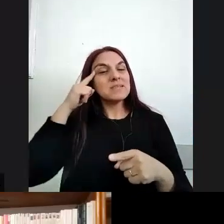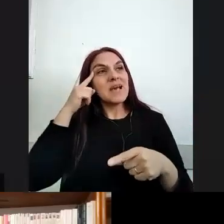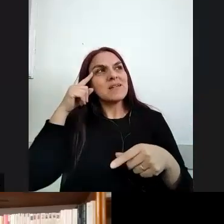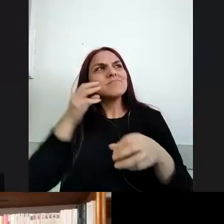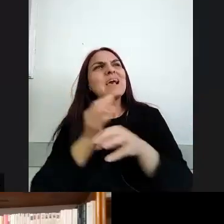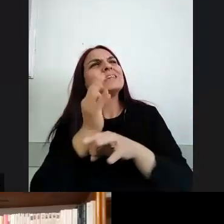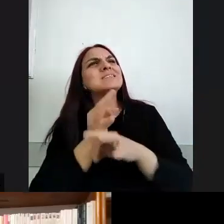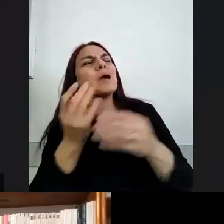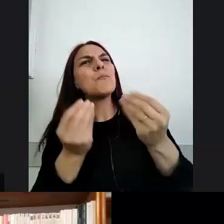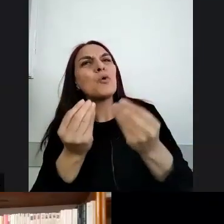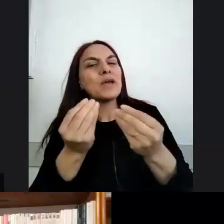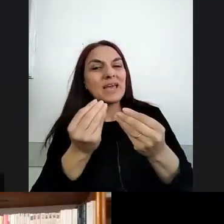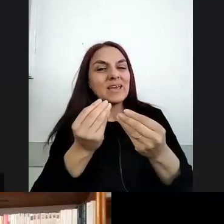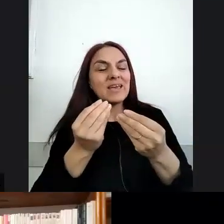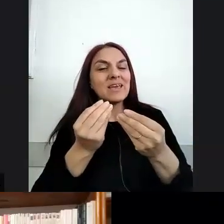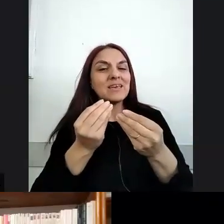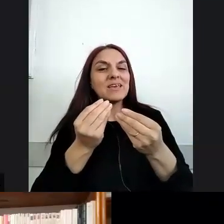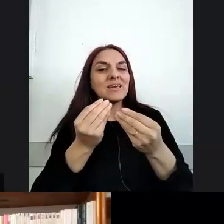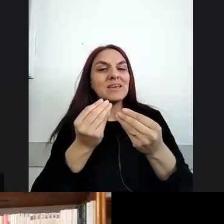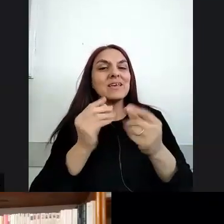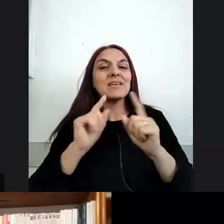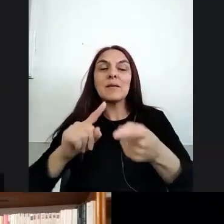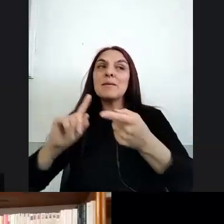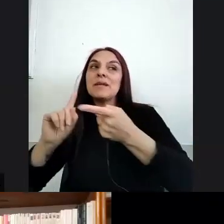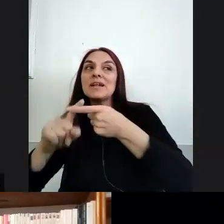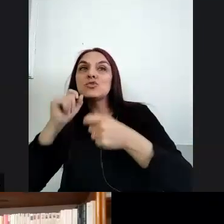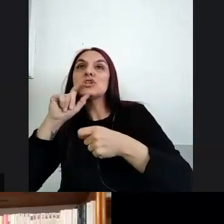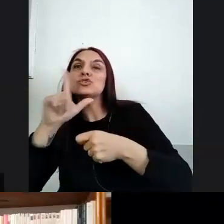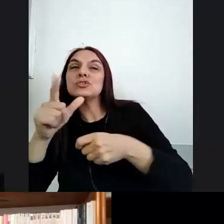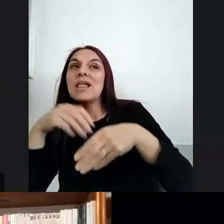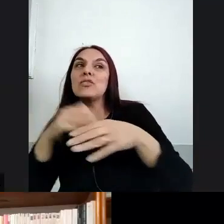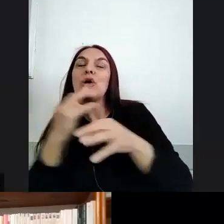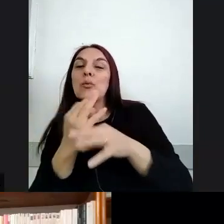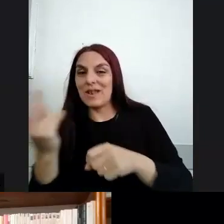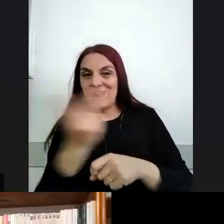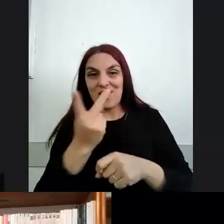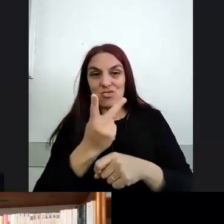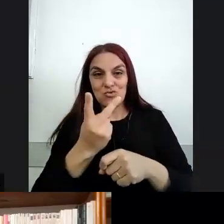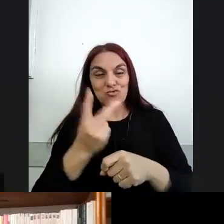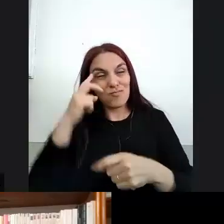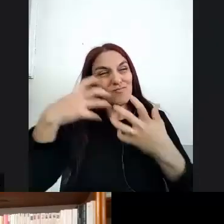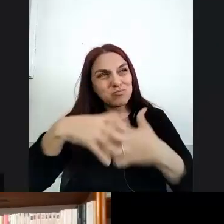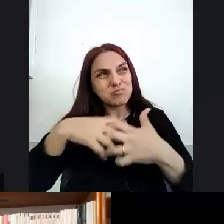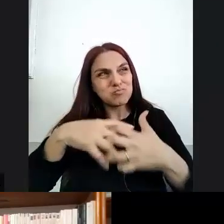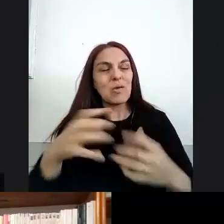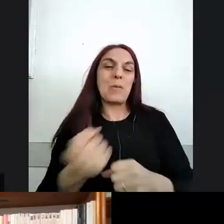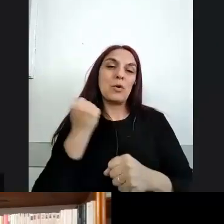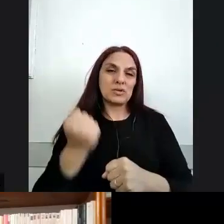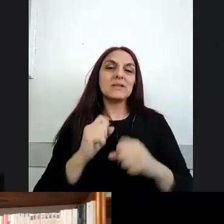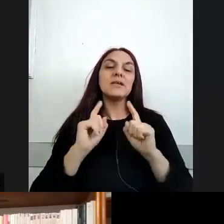de la enseñanza y cómo pensamos las relaciones sociales en la escuela pero también me parecen importantes algunas